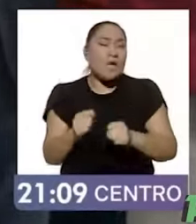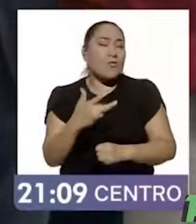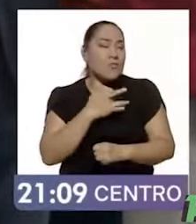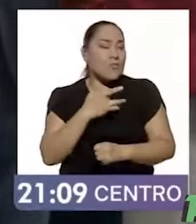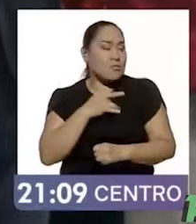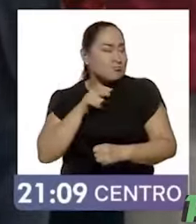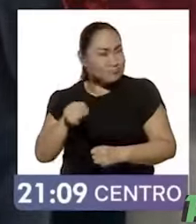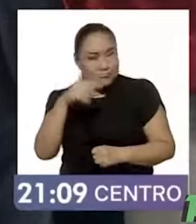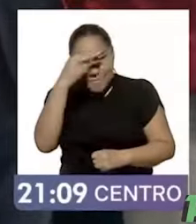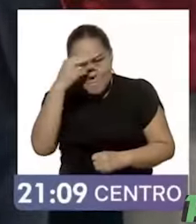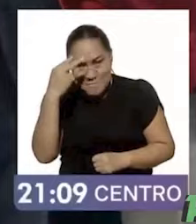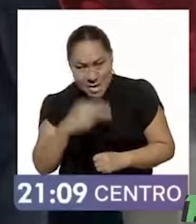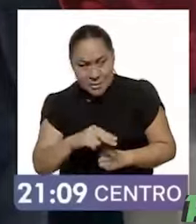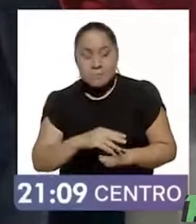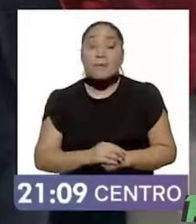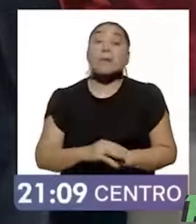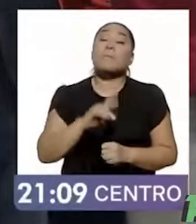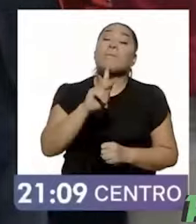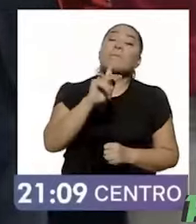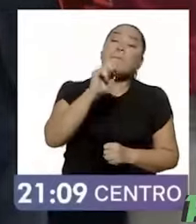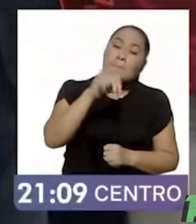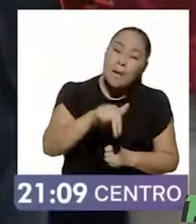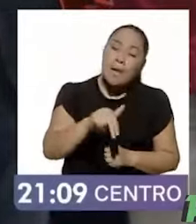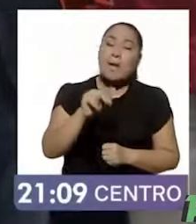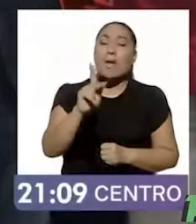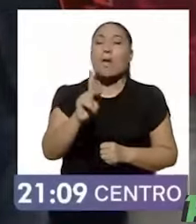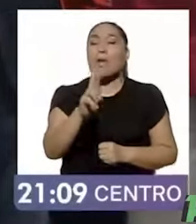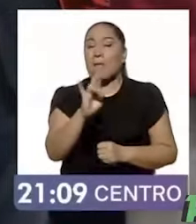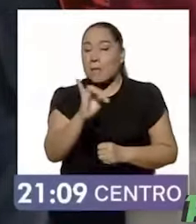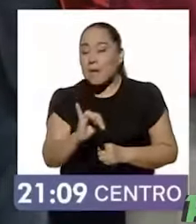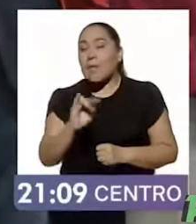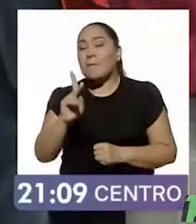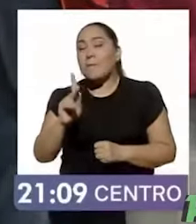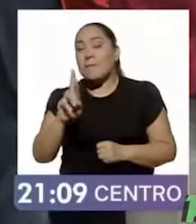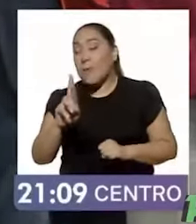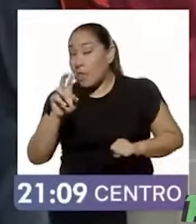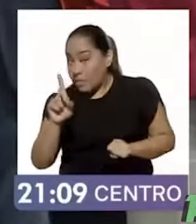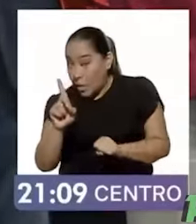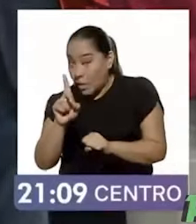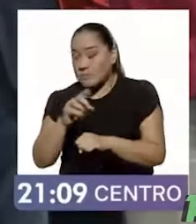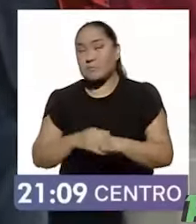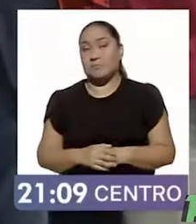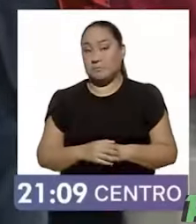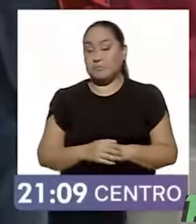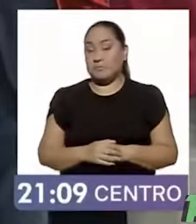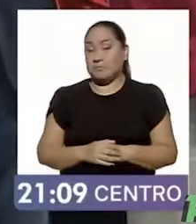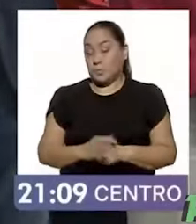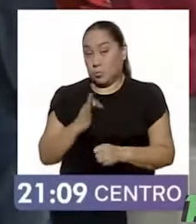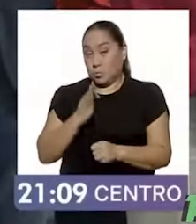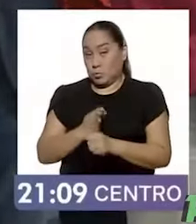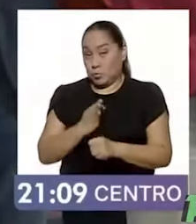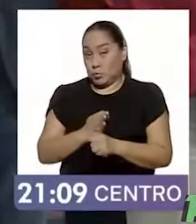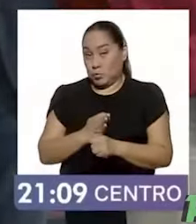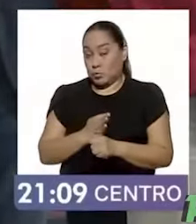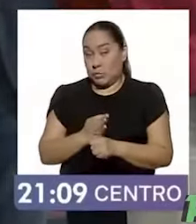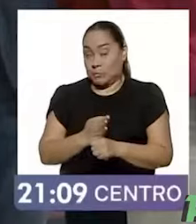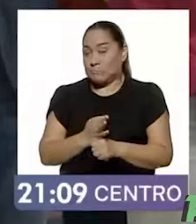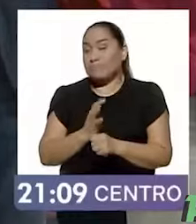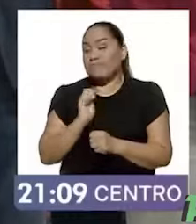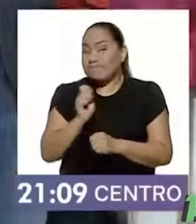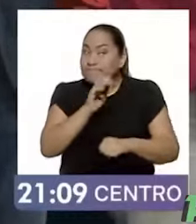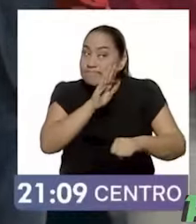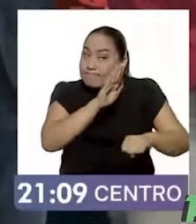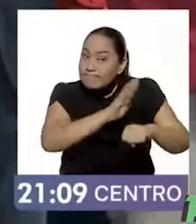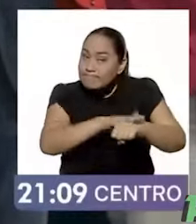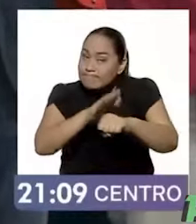el PAN, el PRI y el PRD, hacemos un atento y respetuoso